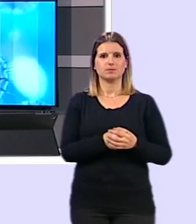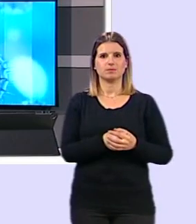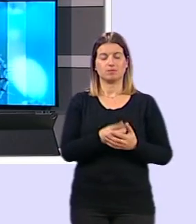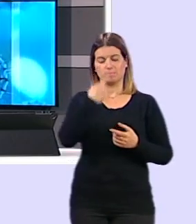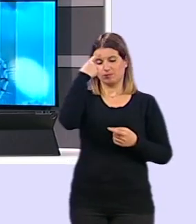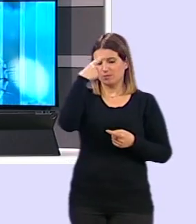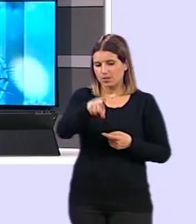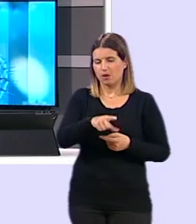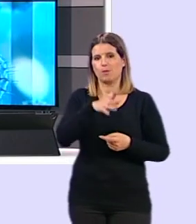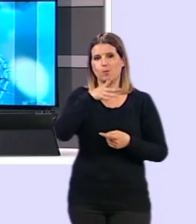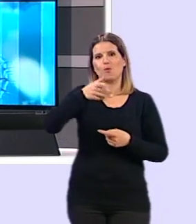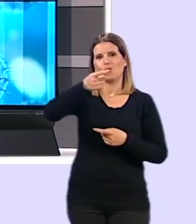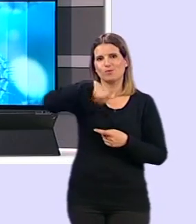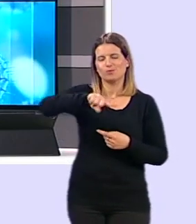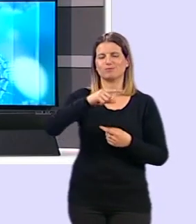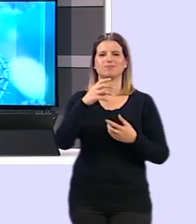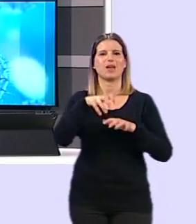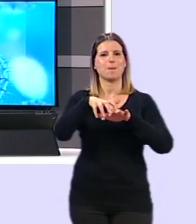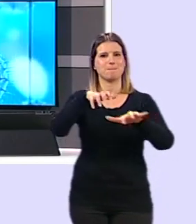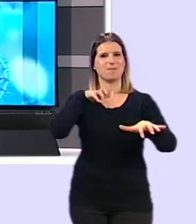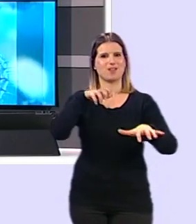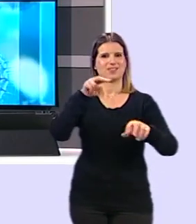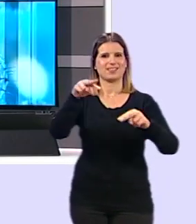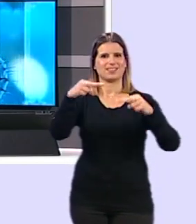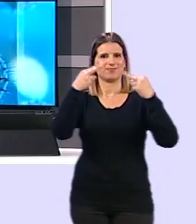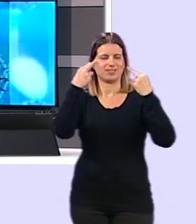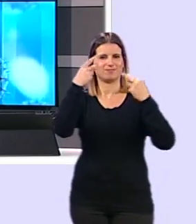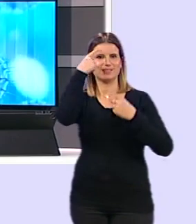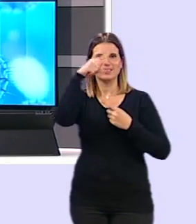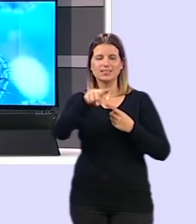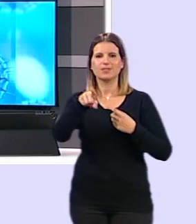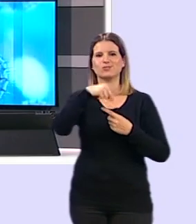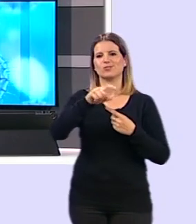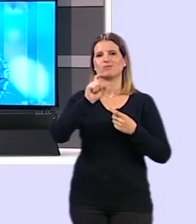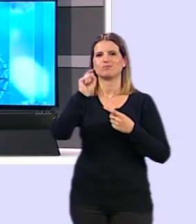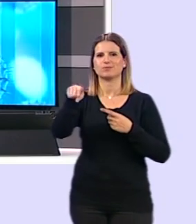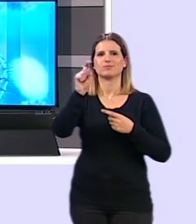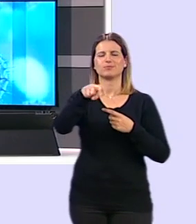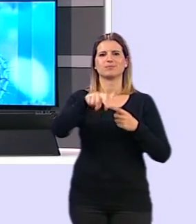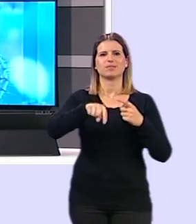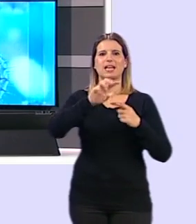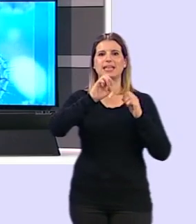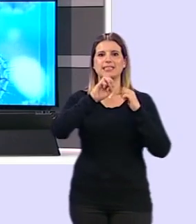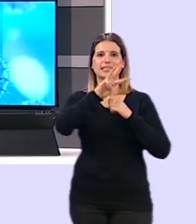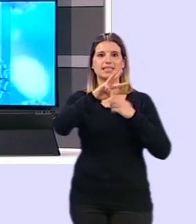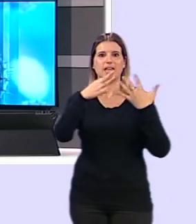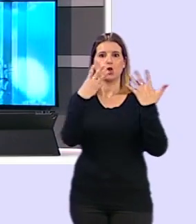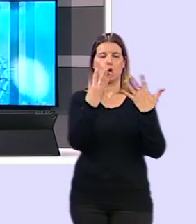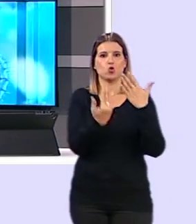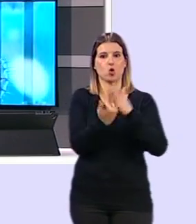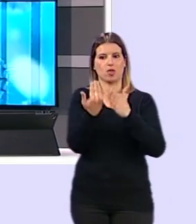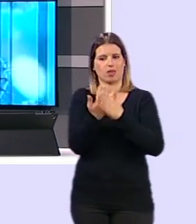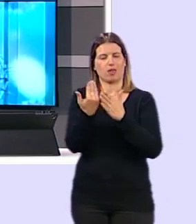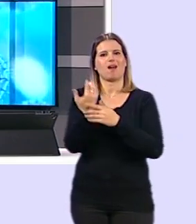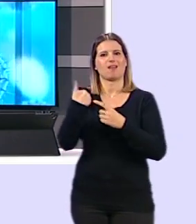Saben porque nos están siguiendo mucho y se lo agradecemos no saben cuánto saben que estamos recorriendo desde hace 38 días porque ya llevamos 38